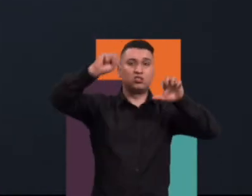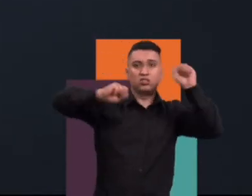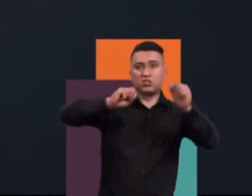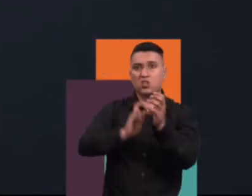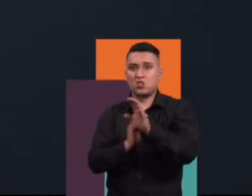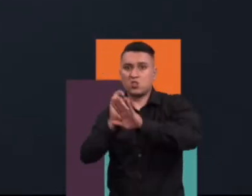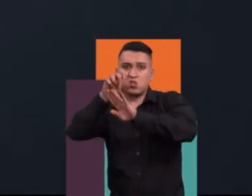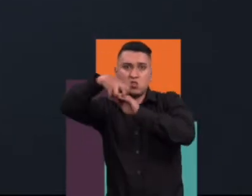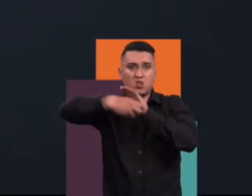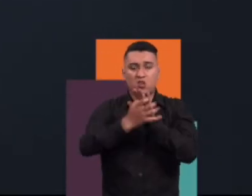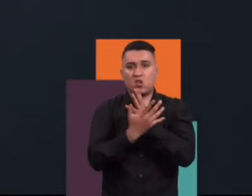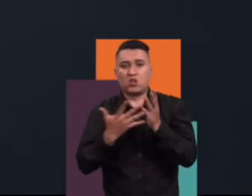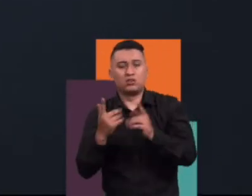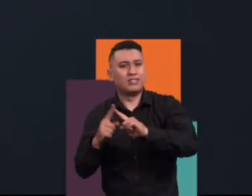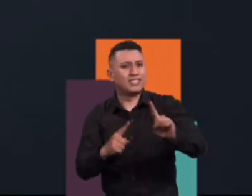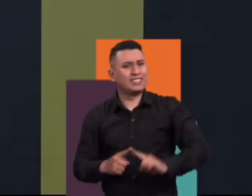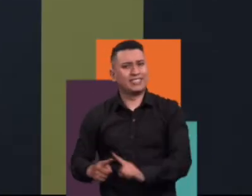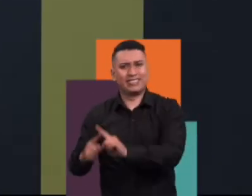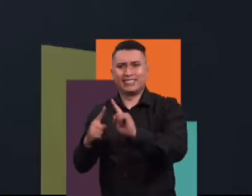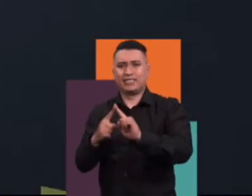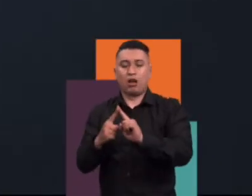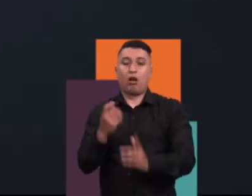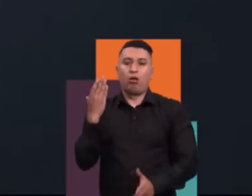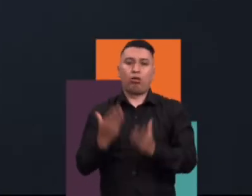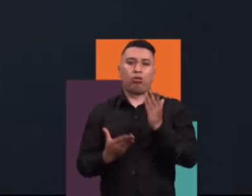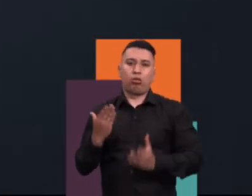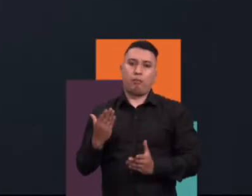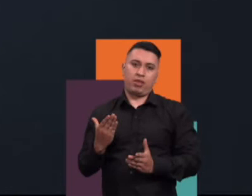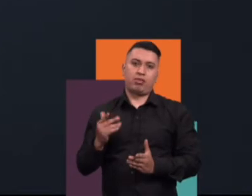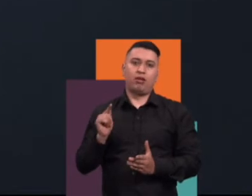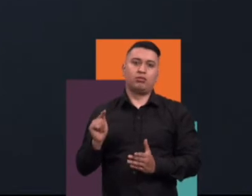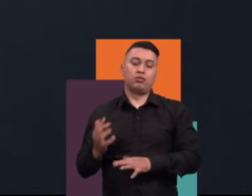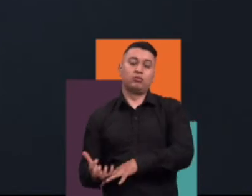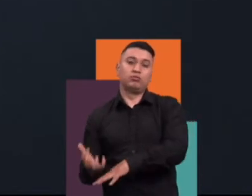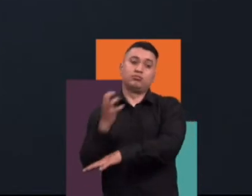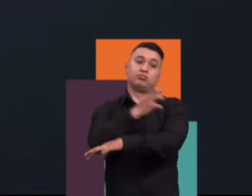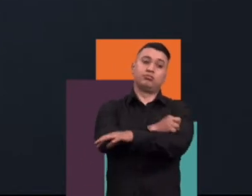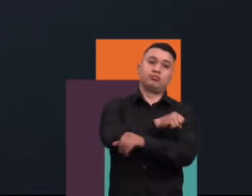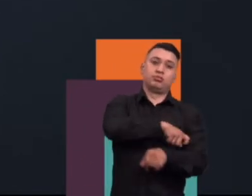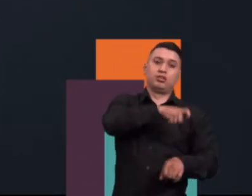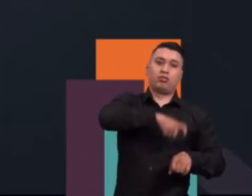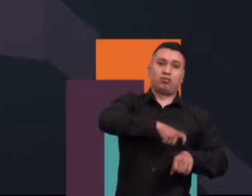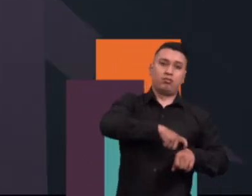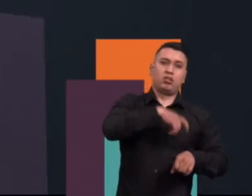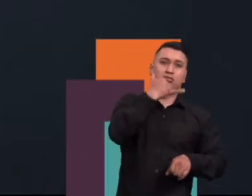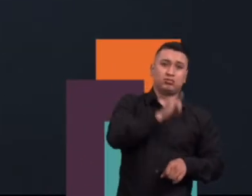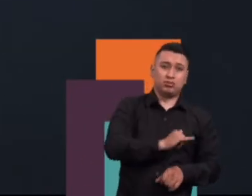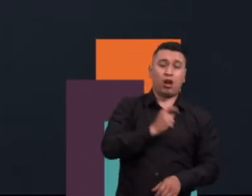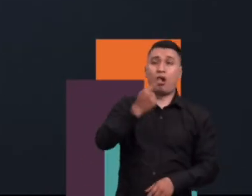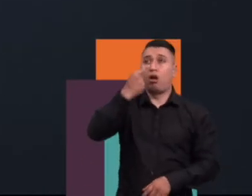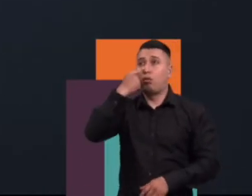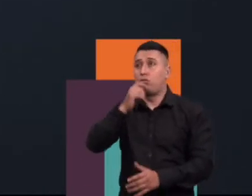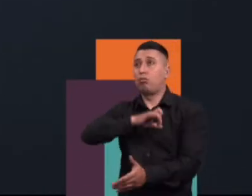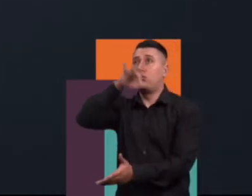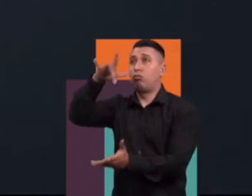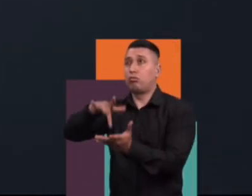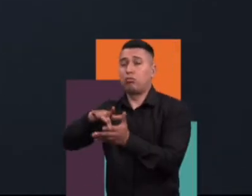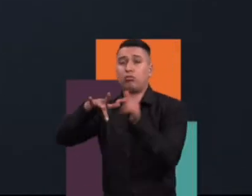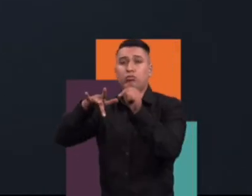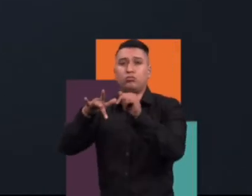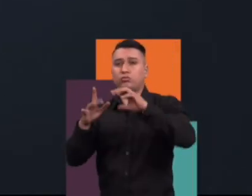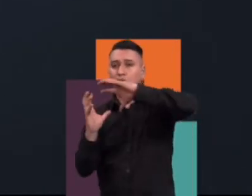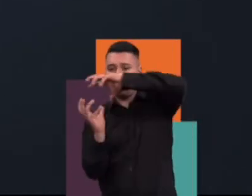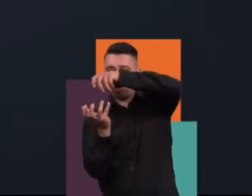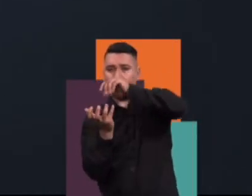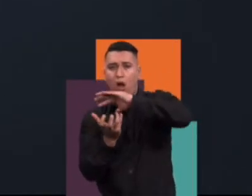se ha ido transformando y domesticando según avanzamos como sociedad. Y ya no hay suficiente, ya lo que debimos explorar de montañas,